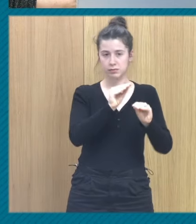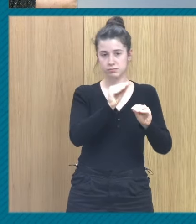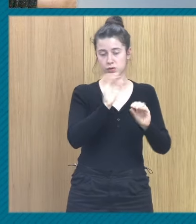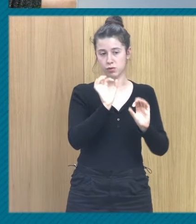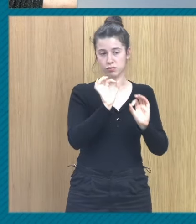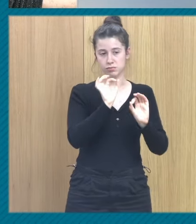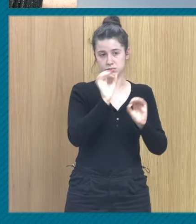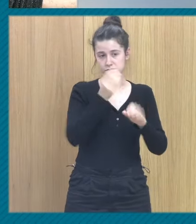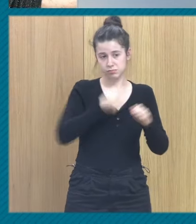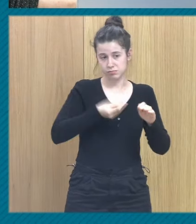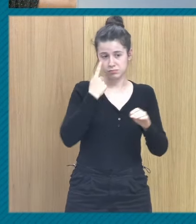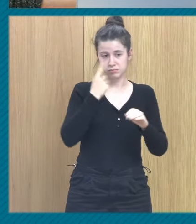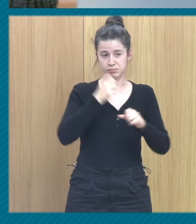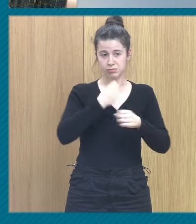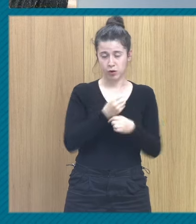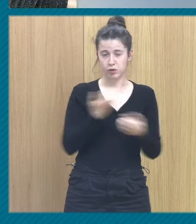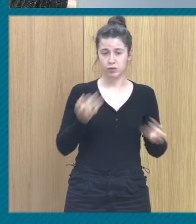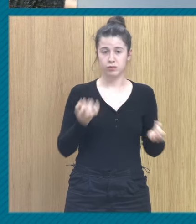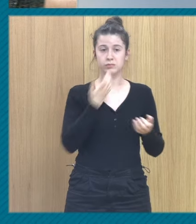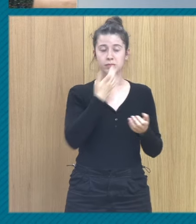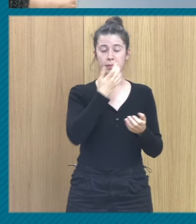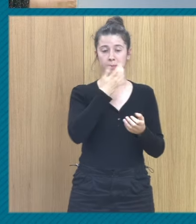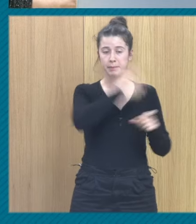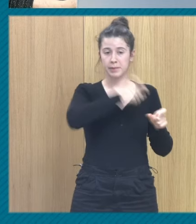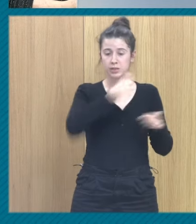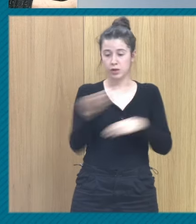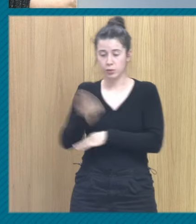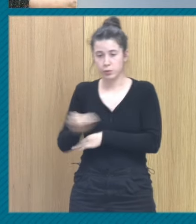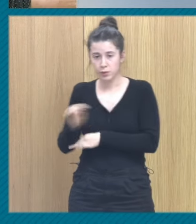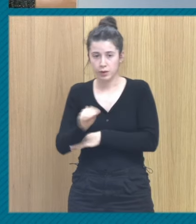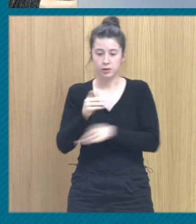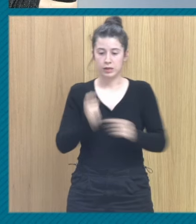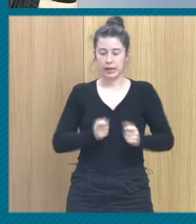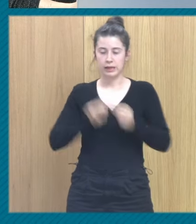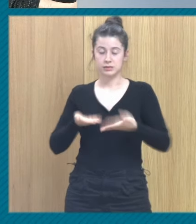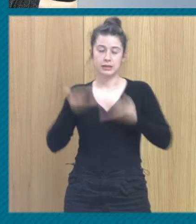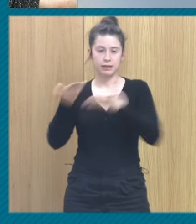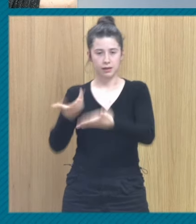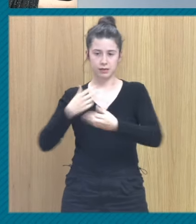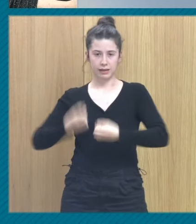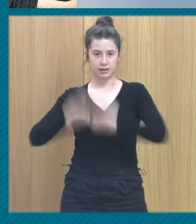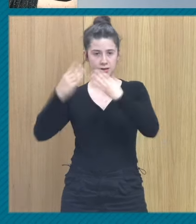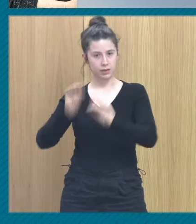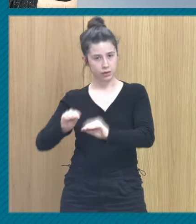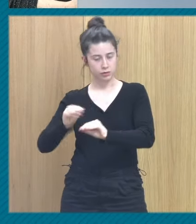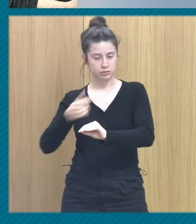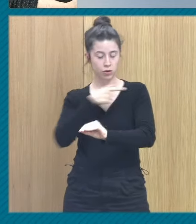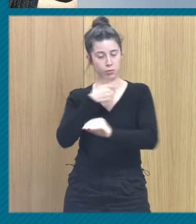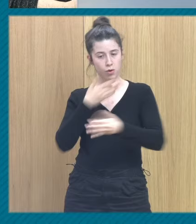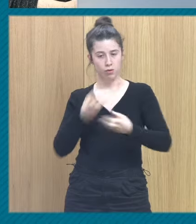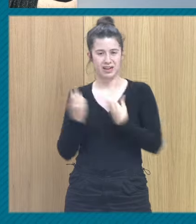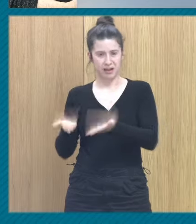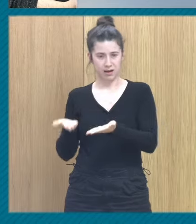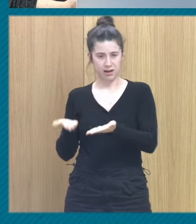las personas que te criaron te proporcionaron ese aire. Las personas que te criaron te otorgaron ese edificio. Es un regalo que te han hecho. A